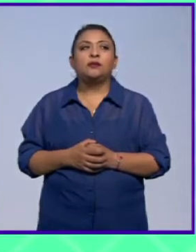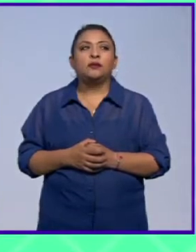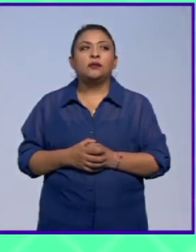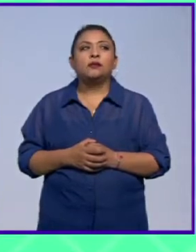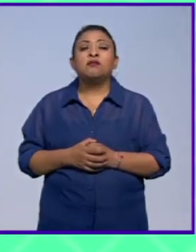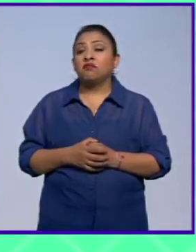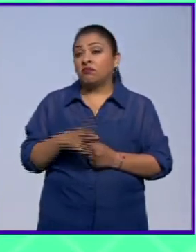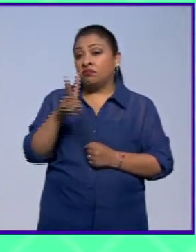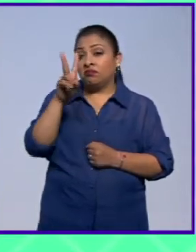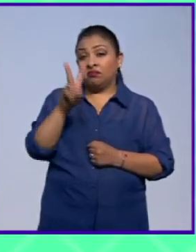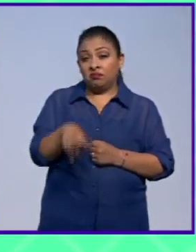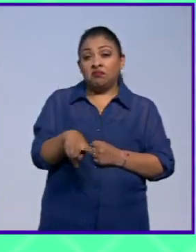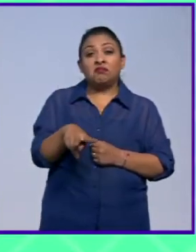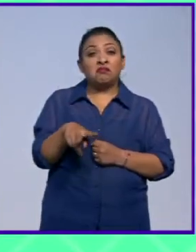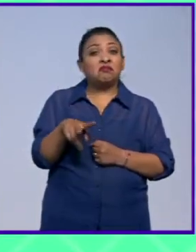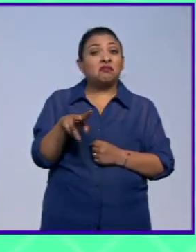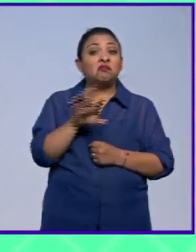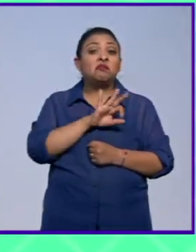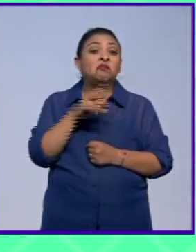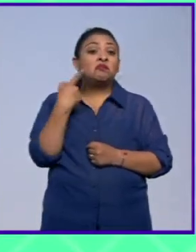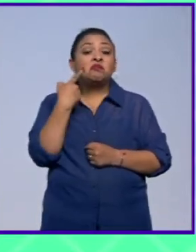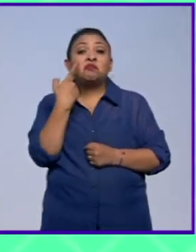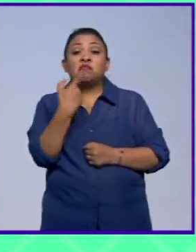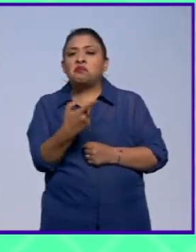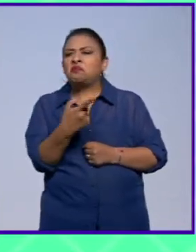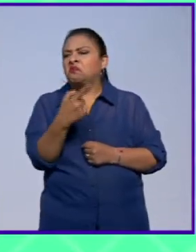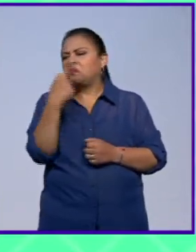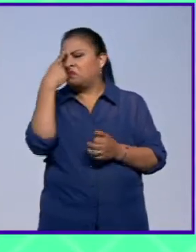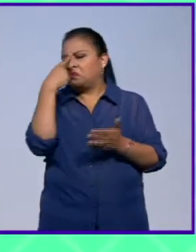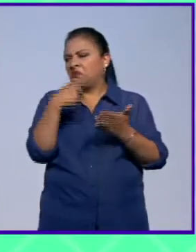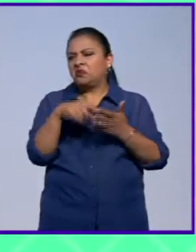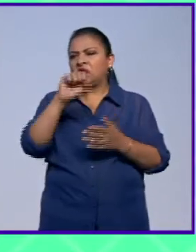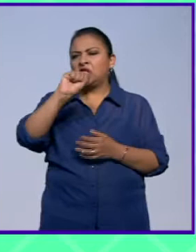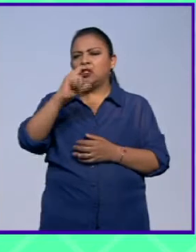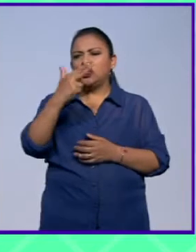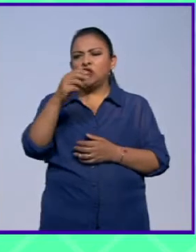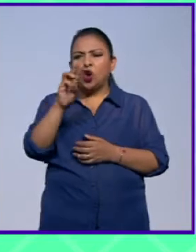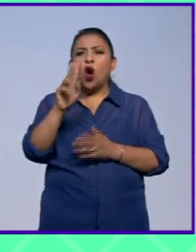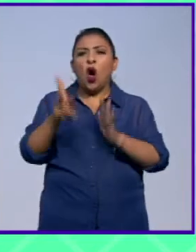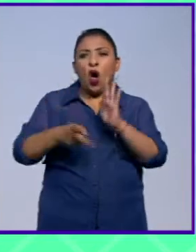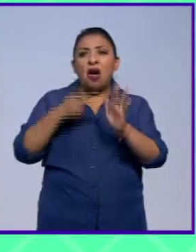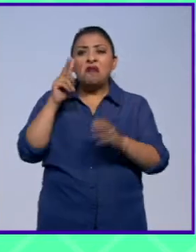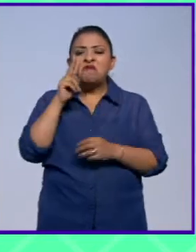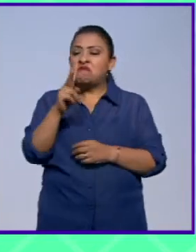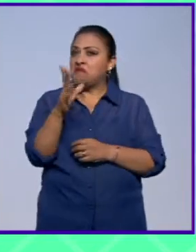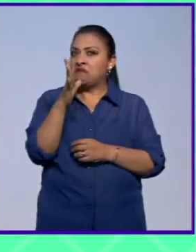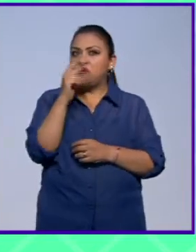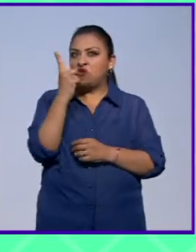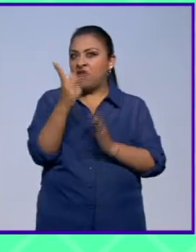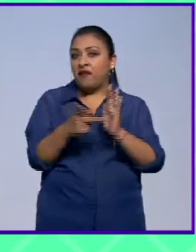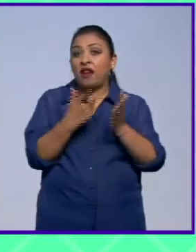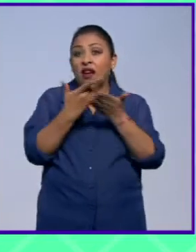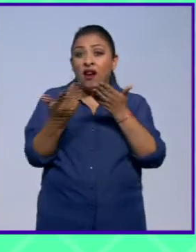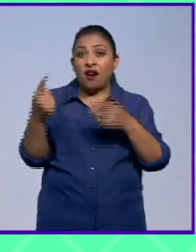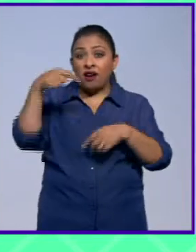Buscox, sin duda, creo que es una gran opción de ver. No creo que sea un show repetible. Presentarlo en esta ciudad, la verdad es que